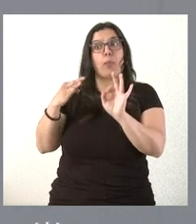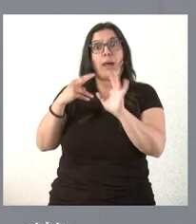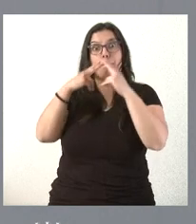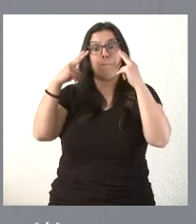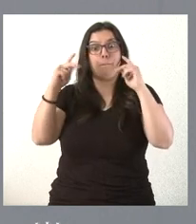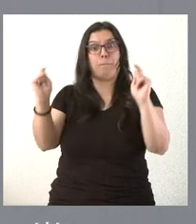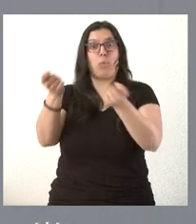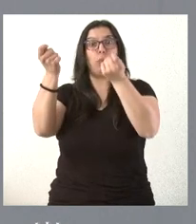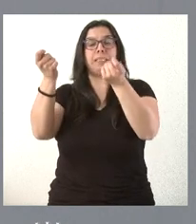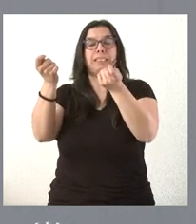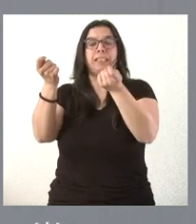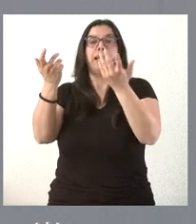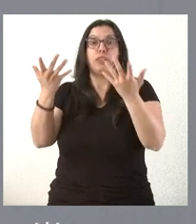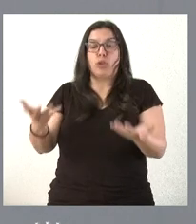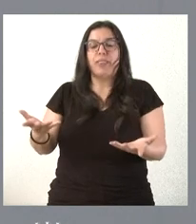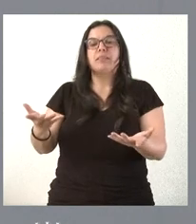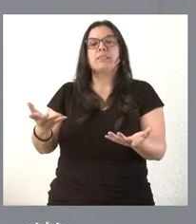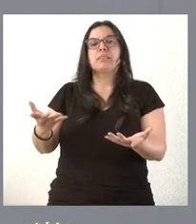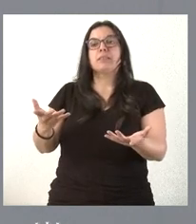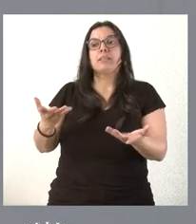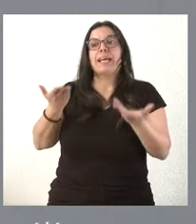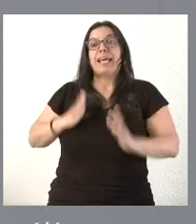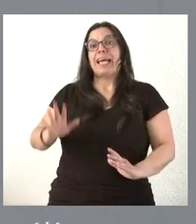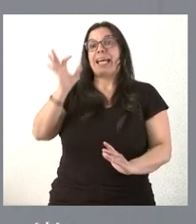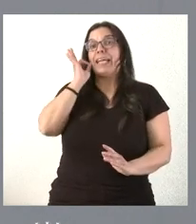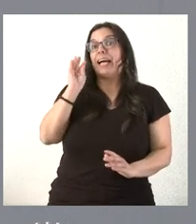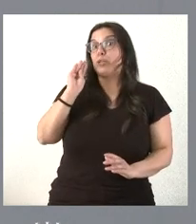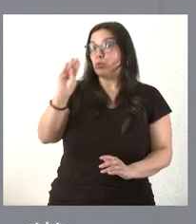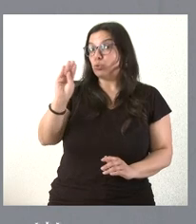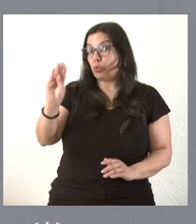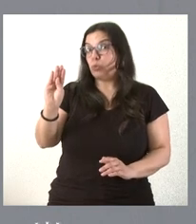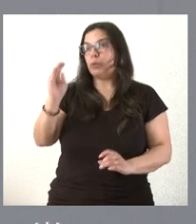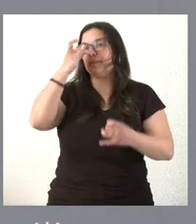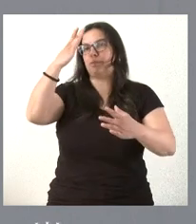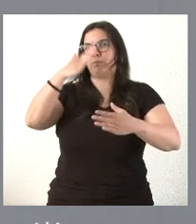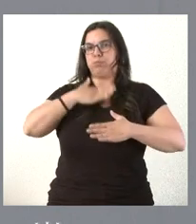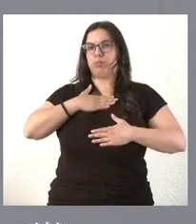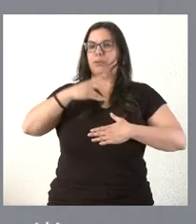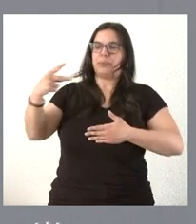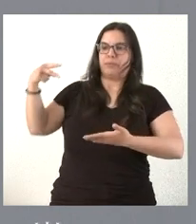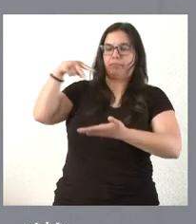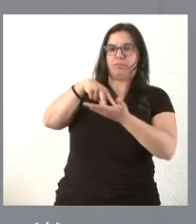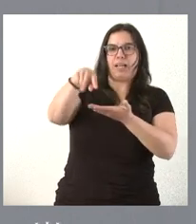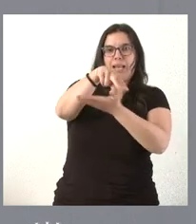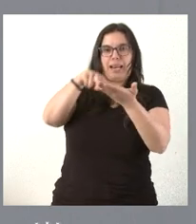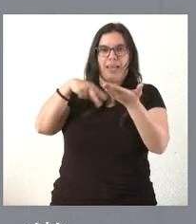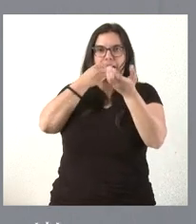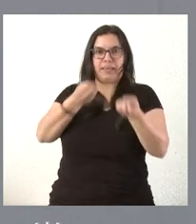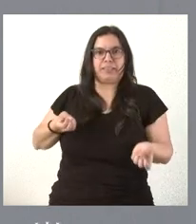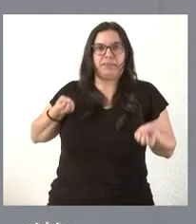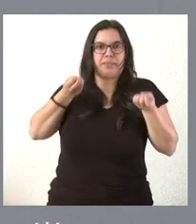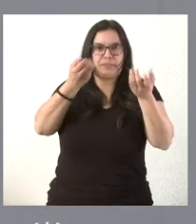Y será su hija, Allanta Barelli, la que proceda a la lectura de ese